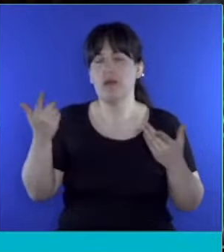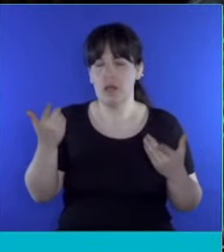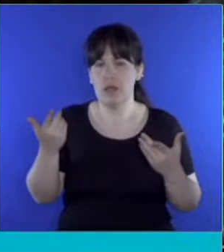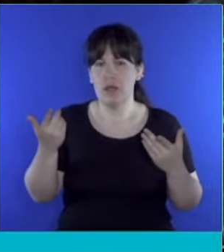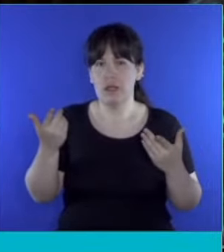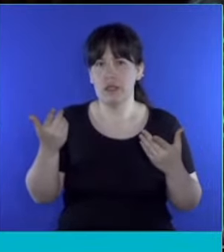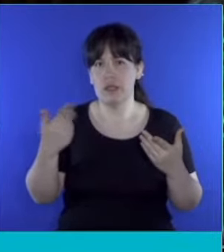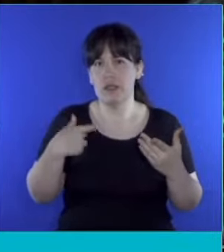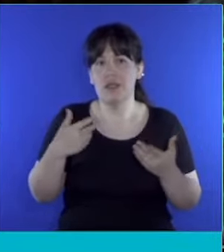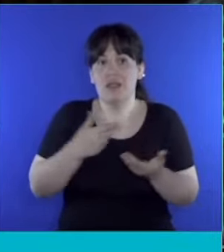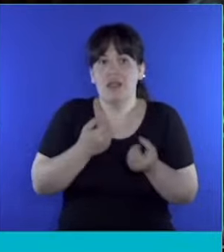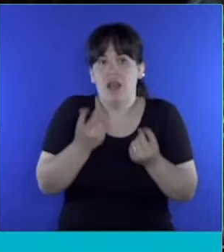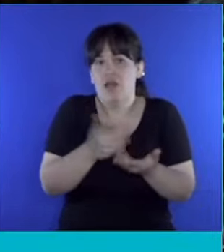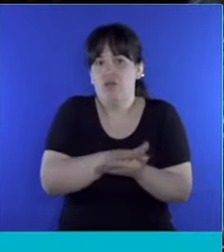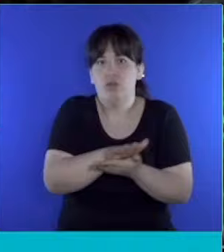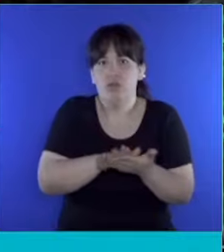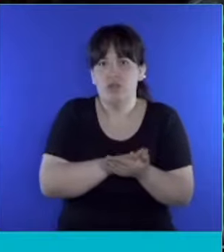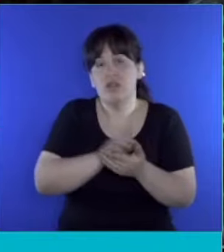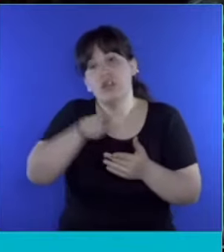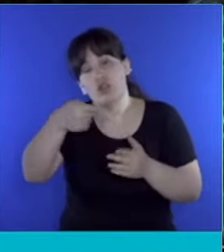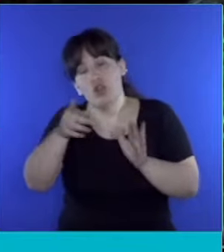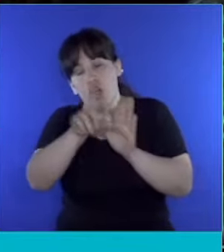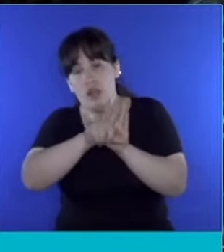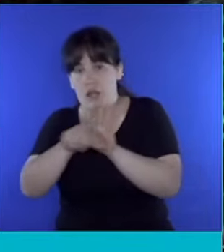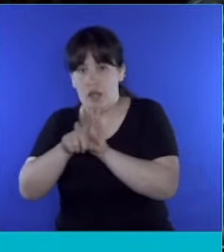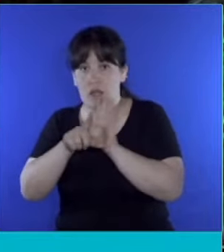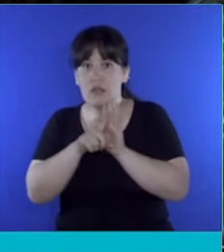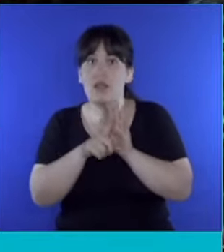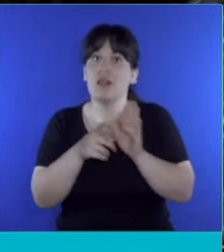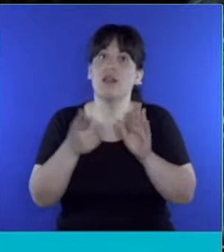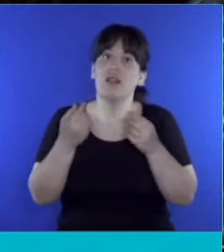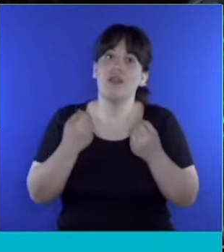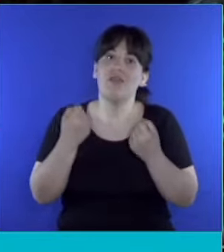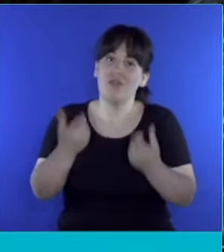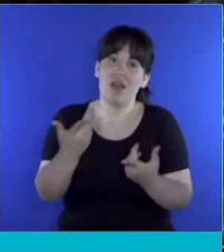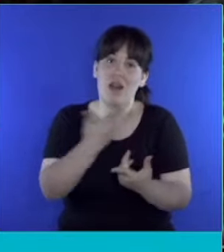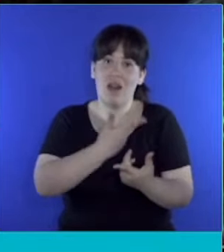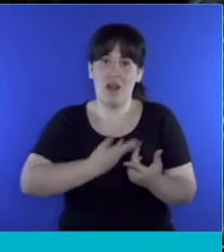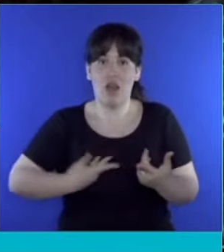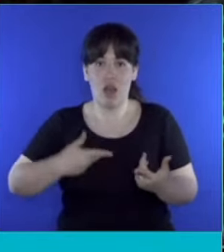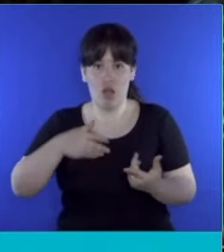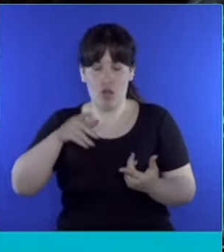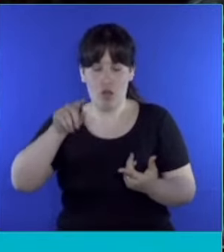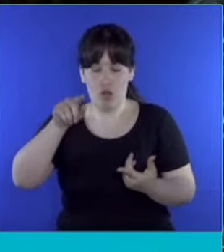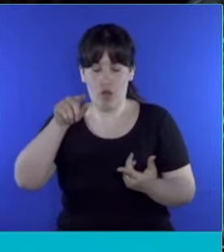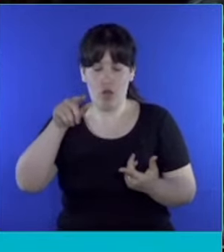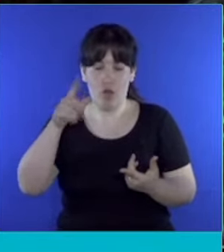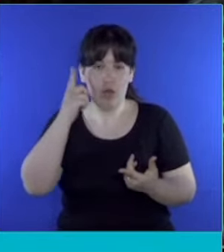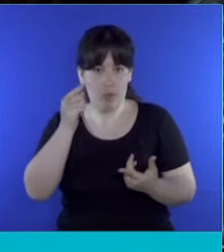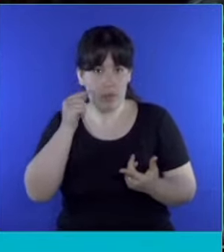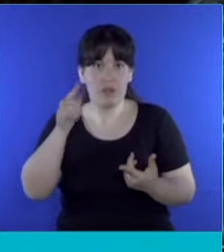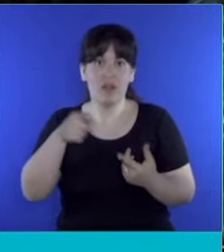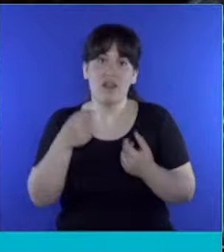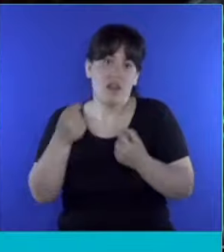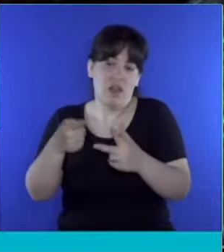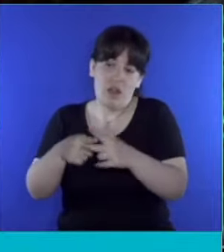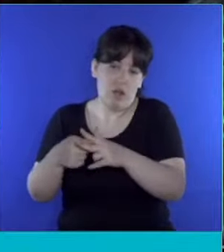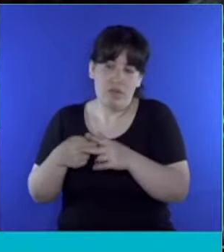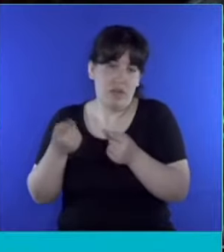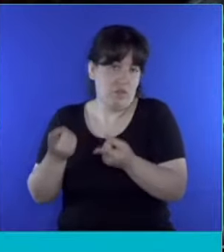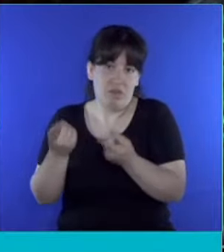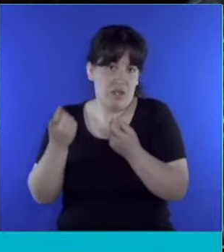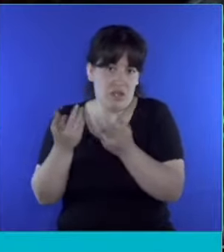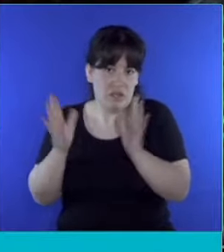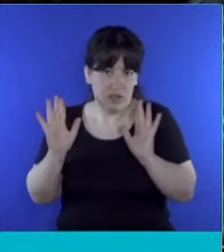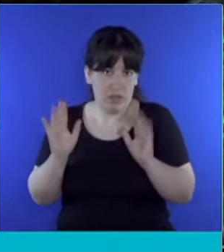caso de las otras leyes que mencioné, brindarle al gobernador las herramientas que necesita para gobernar. Ojalá